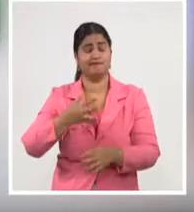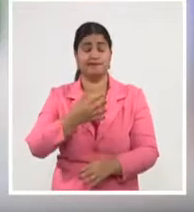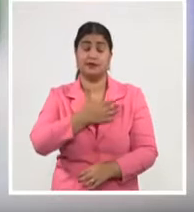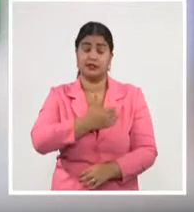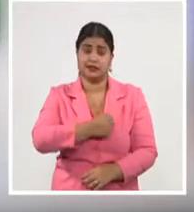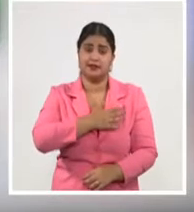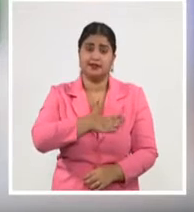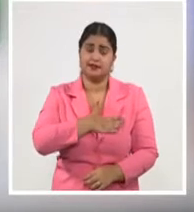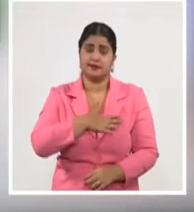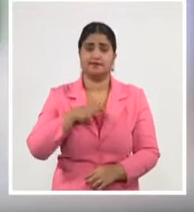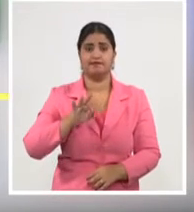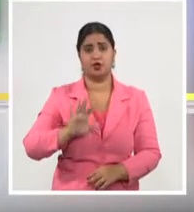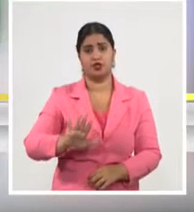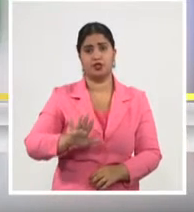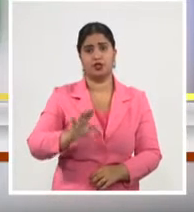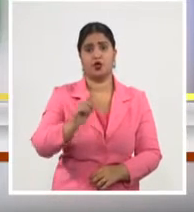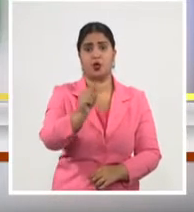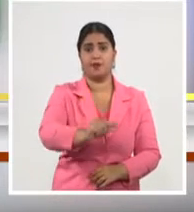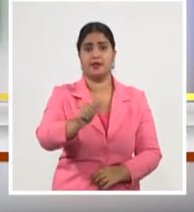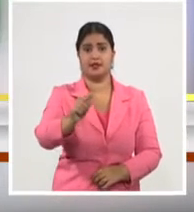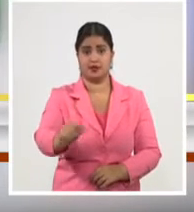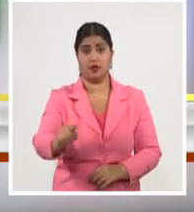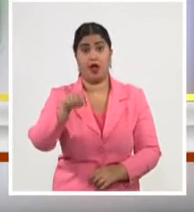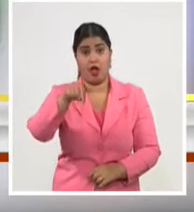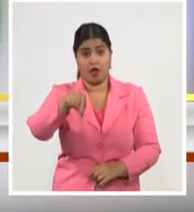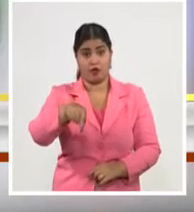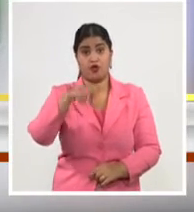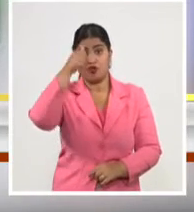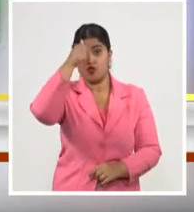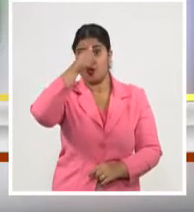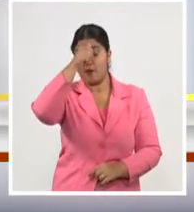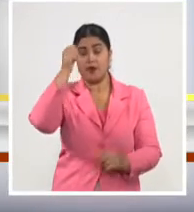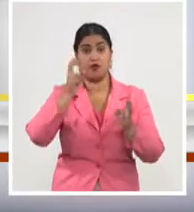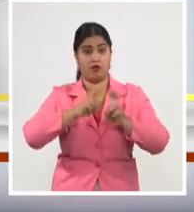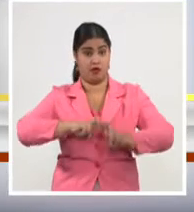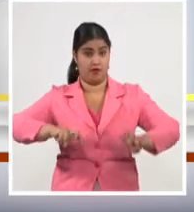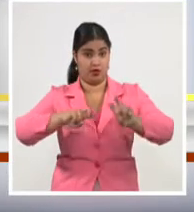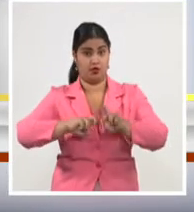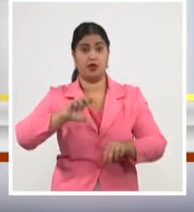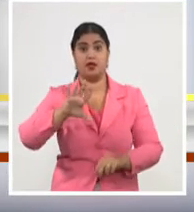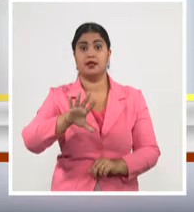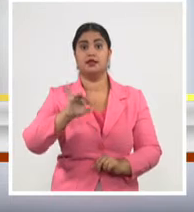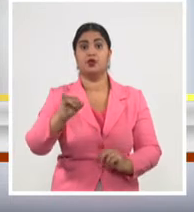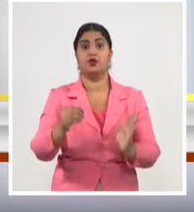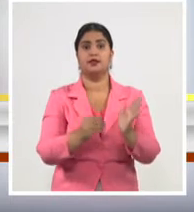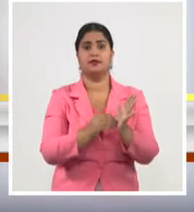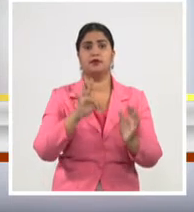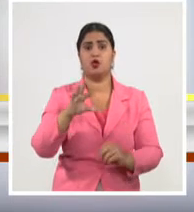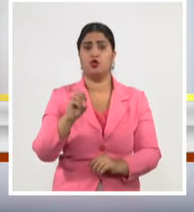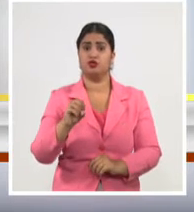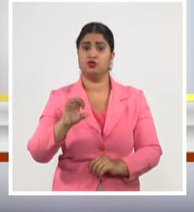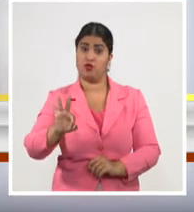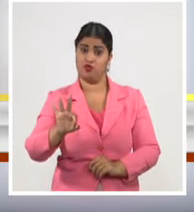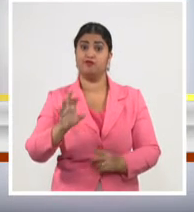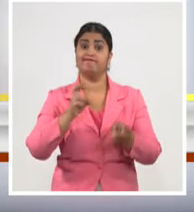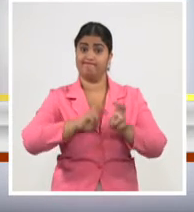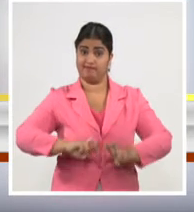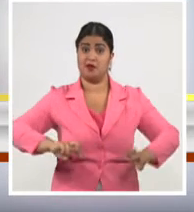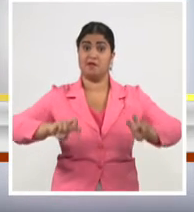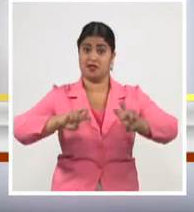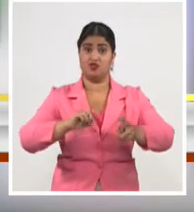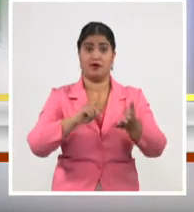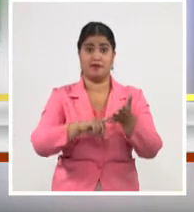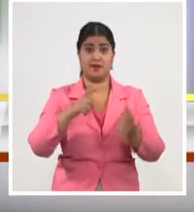Para la detección del coronavirus se estudiaron este domingo 56.808 muestras. Del total de casos confirmados,